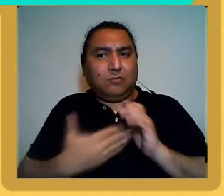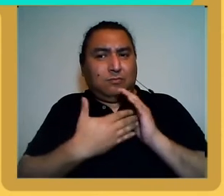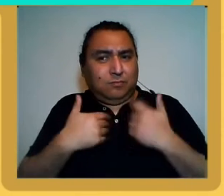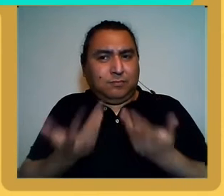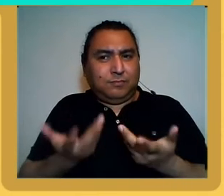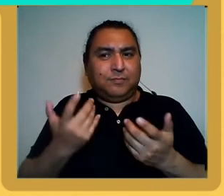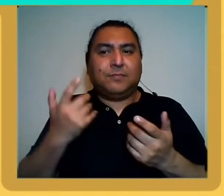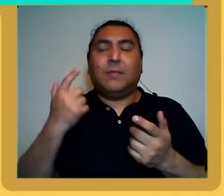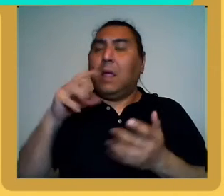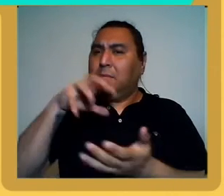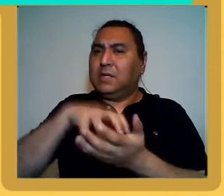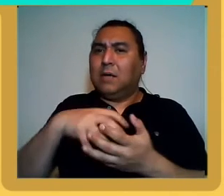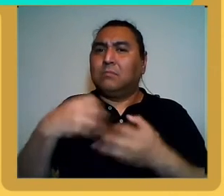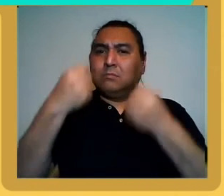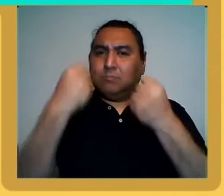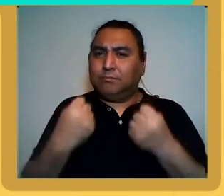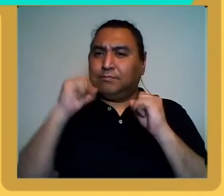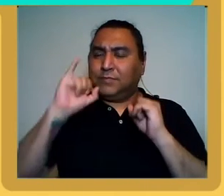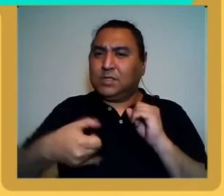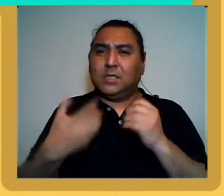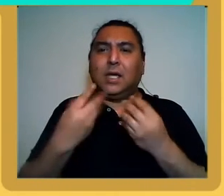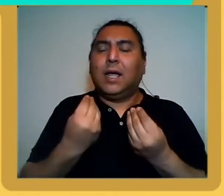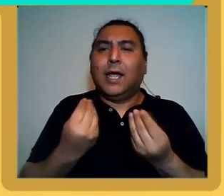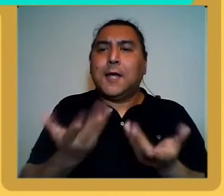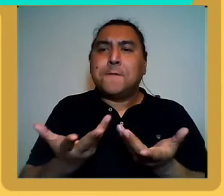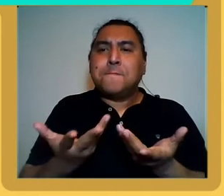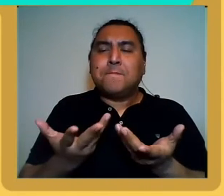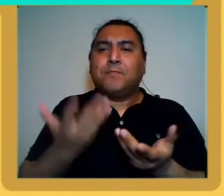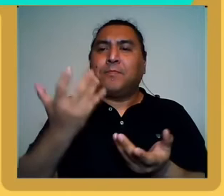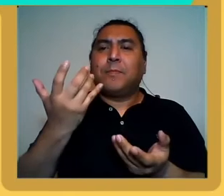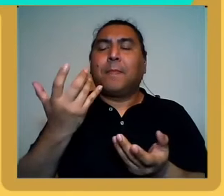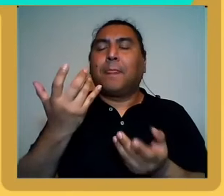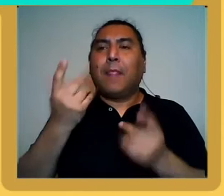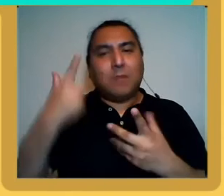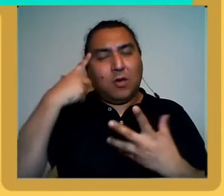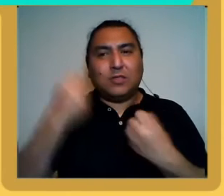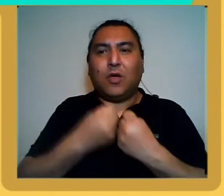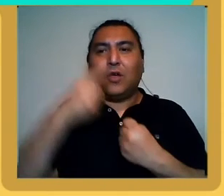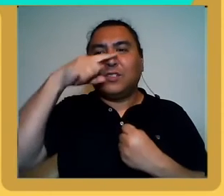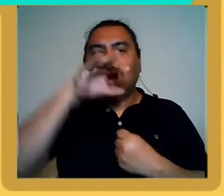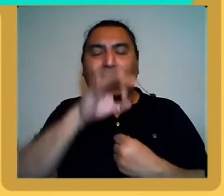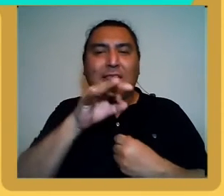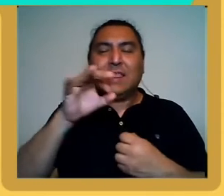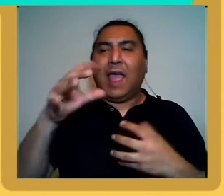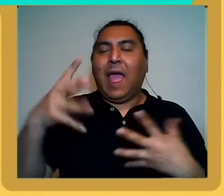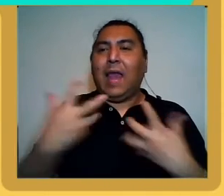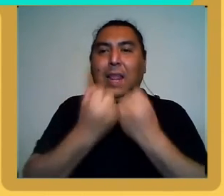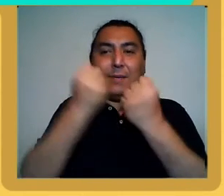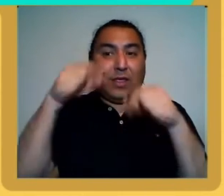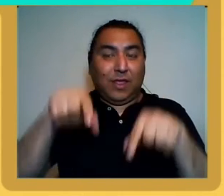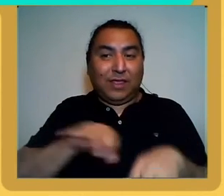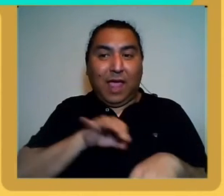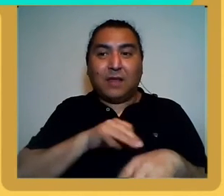empresa sólida, que coincide también en el 70 aniversario que está transcurriendo en este año, donde también